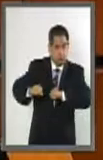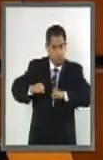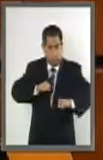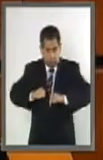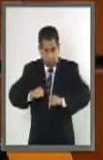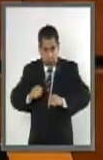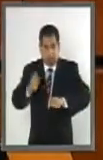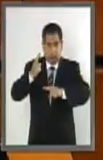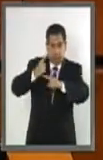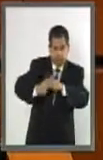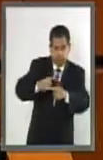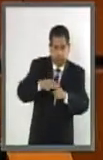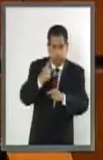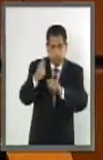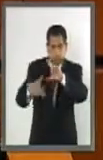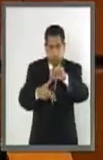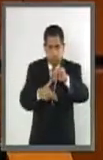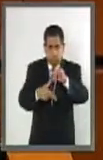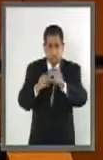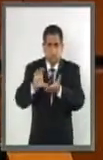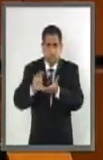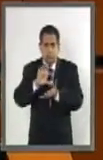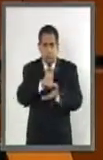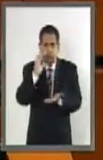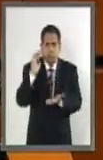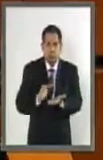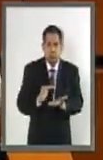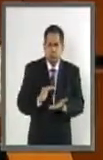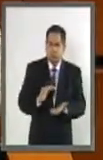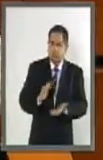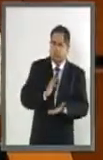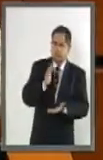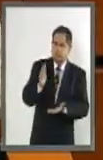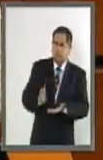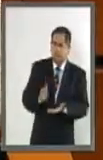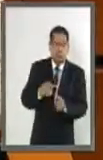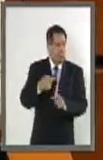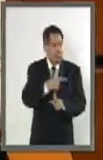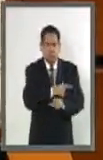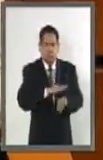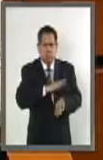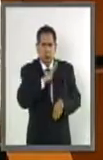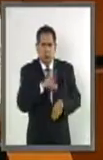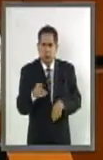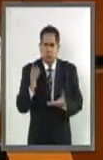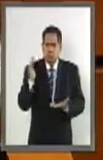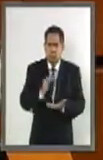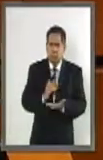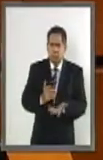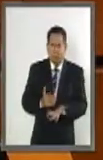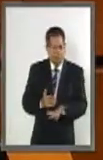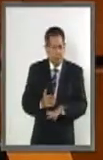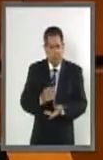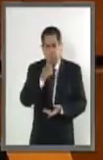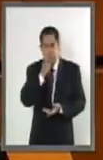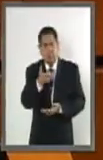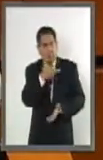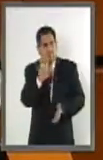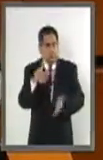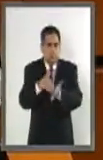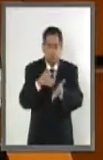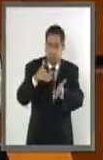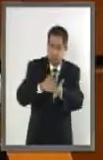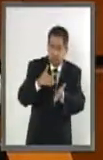un huracán, destina menos cantidad que para el otro estado. Dice que de ellos, 10 mil millones de